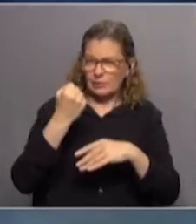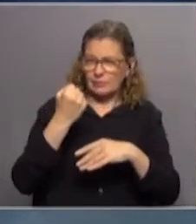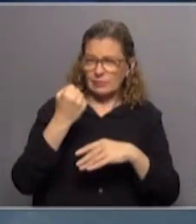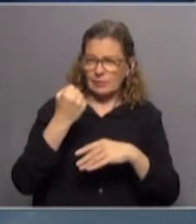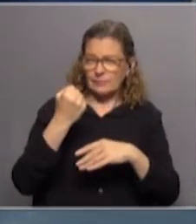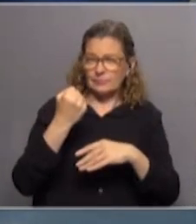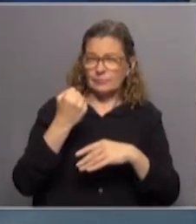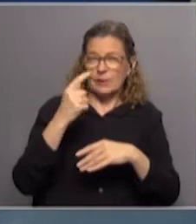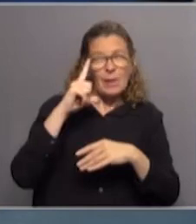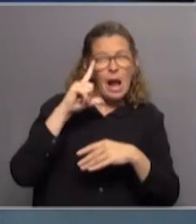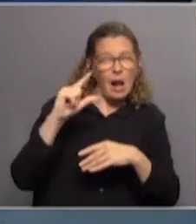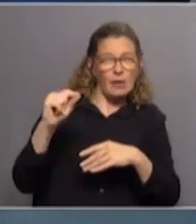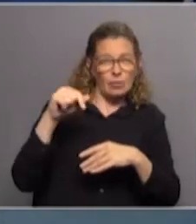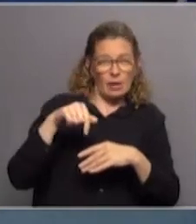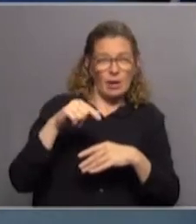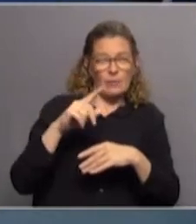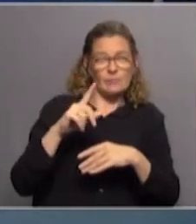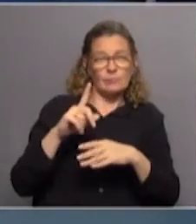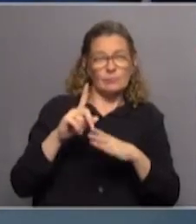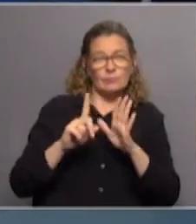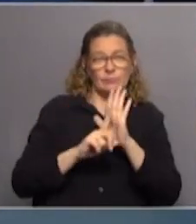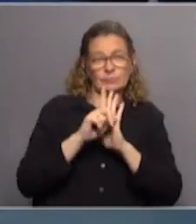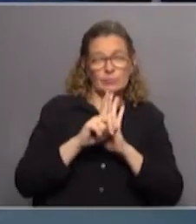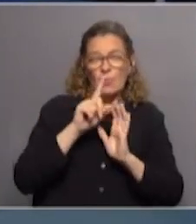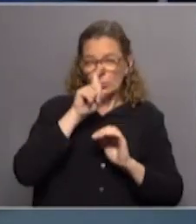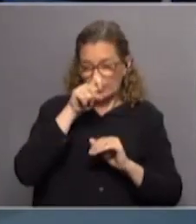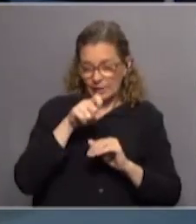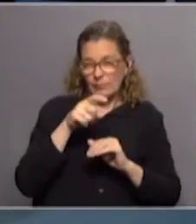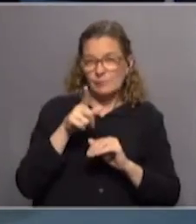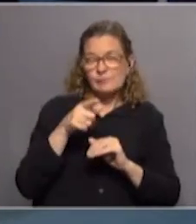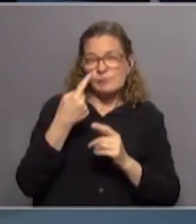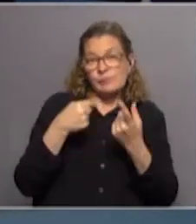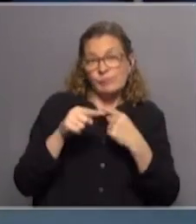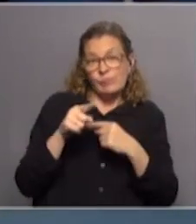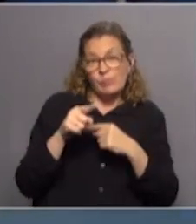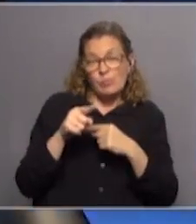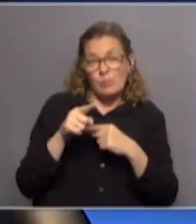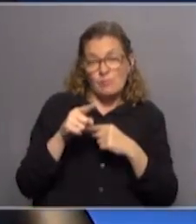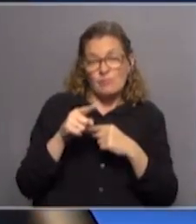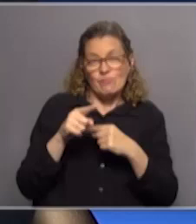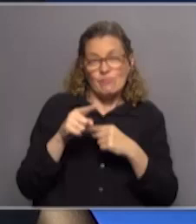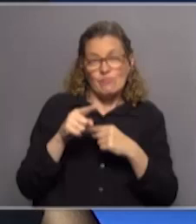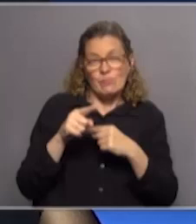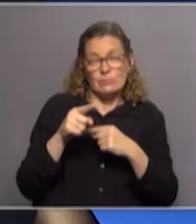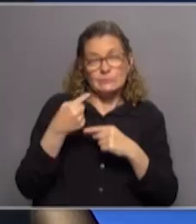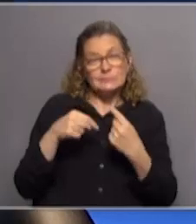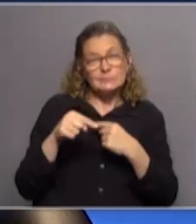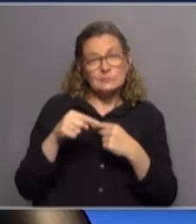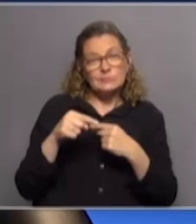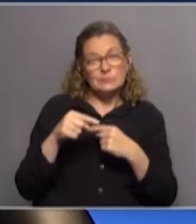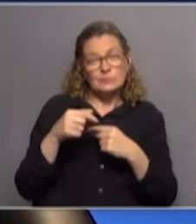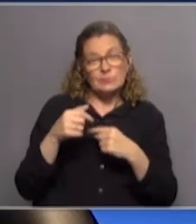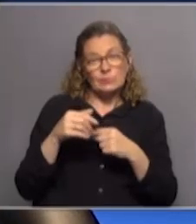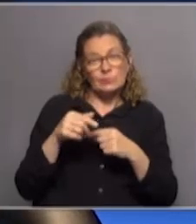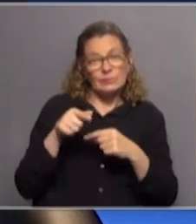zona oeste oeste del país oeste de la capital entonces de la capital ACE tiene un